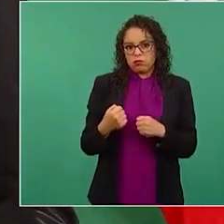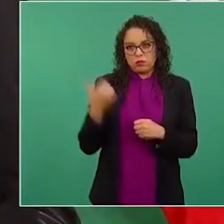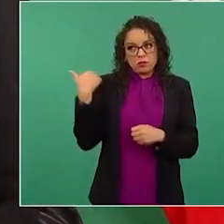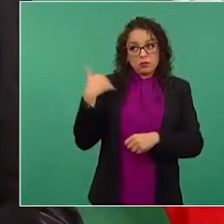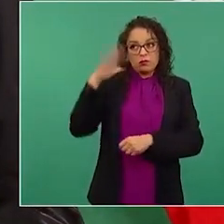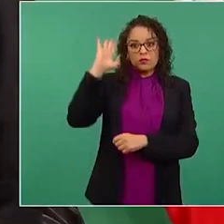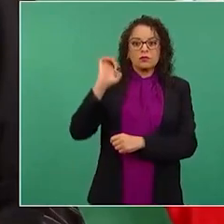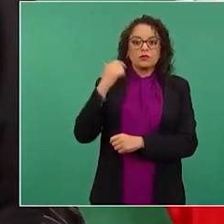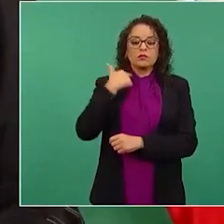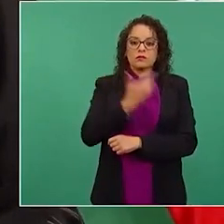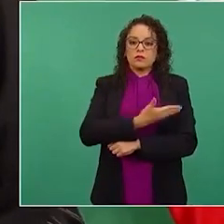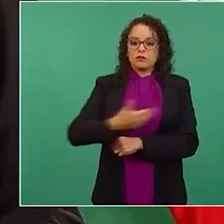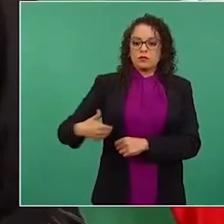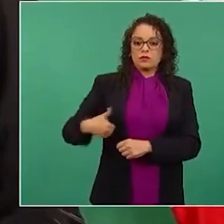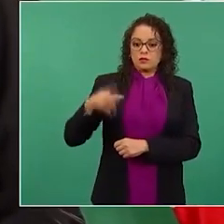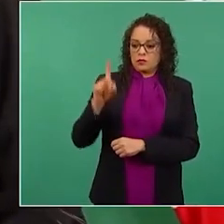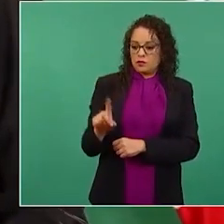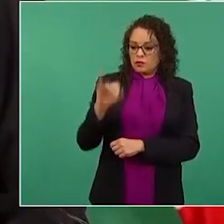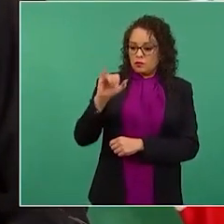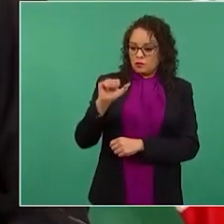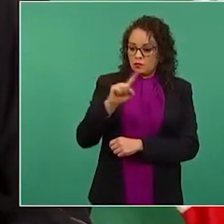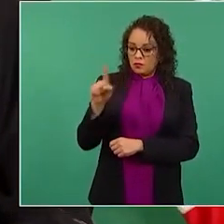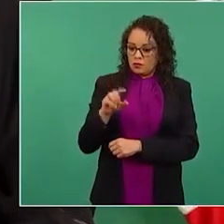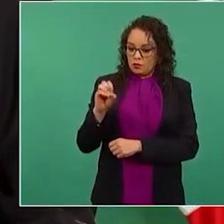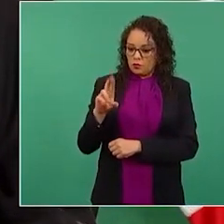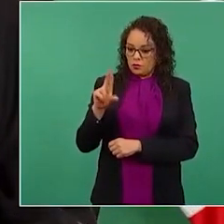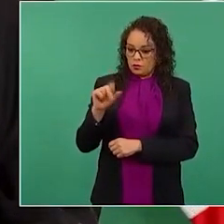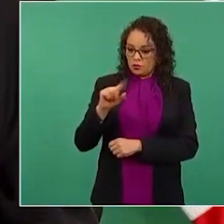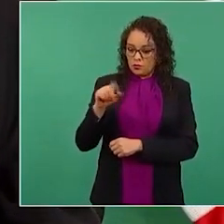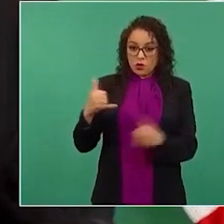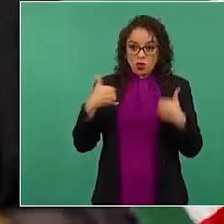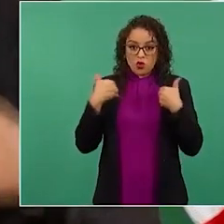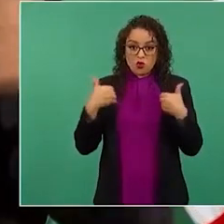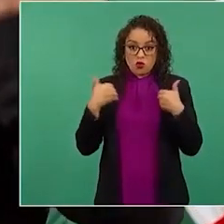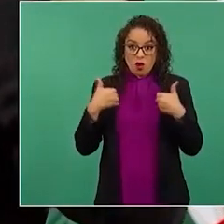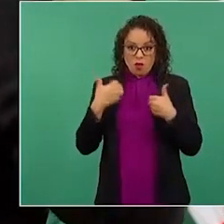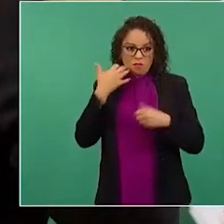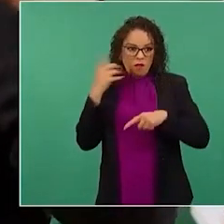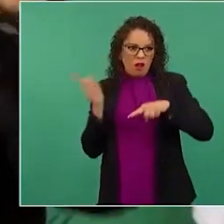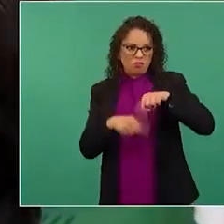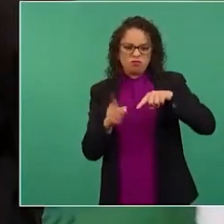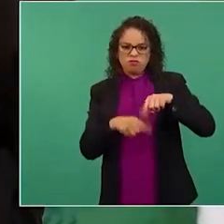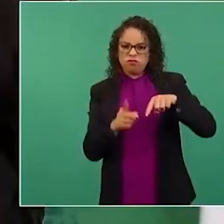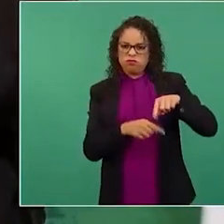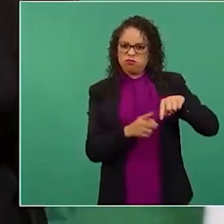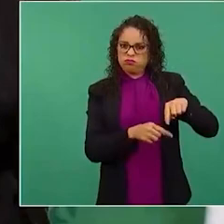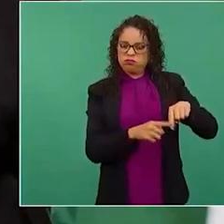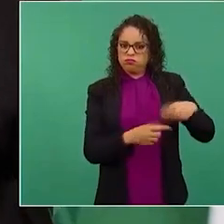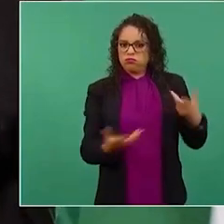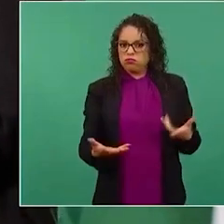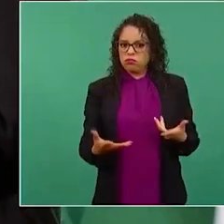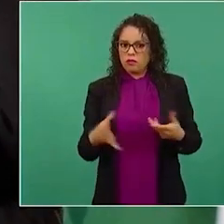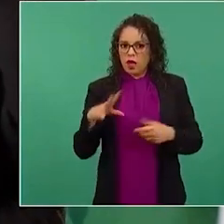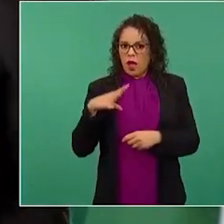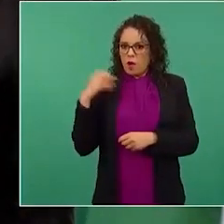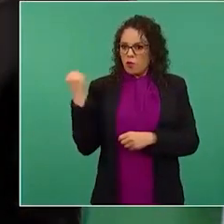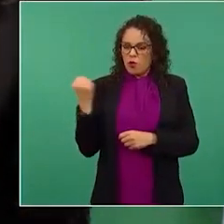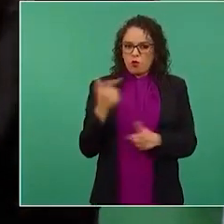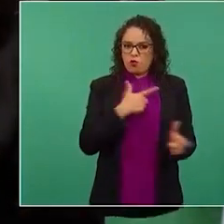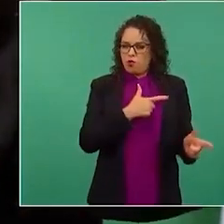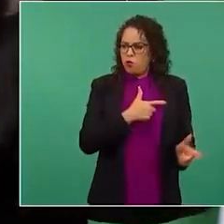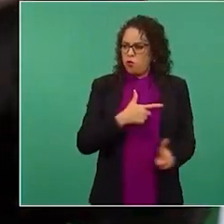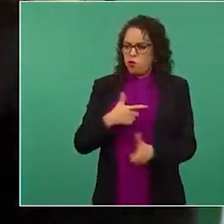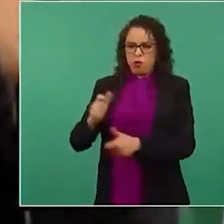y la represión estudiantil. Pero lo de Porfirio Díaz es una